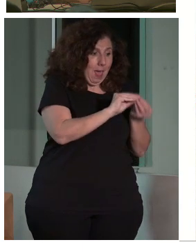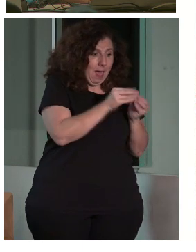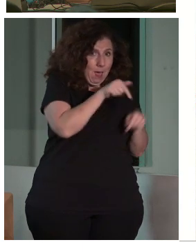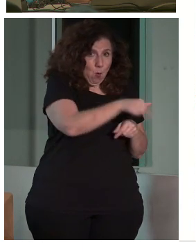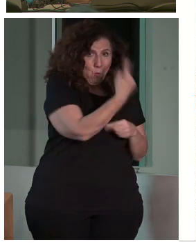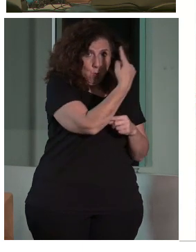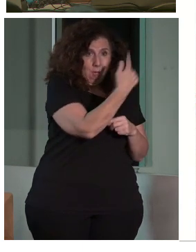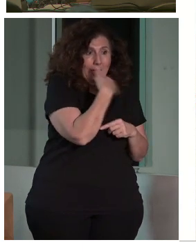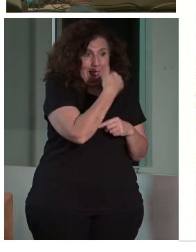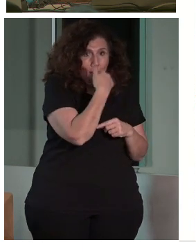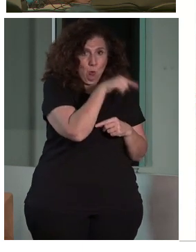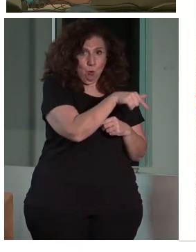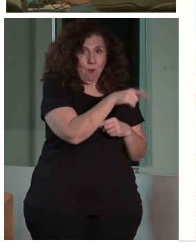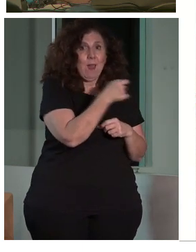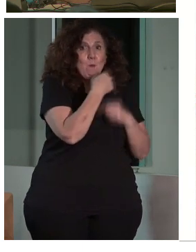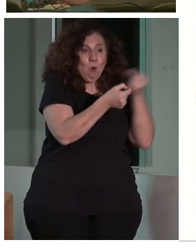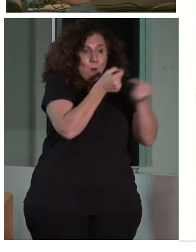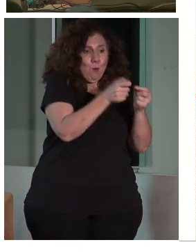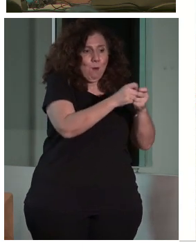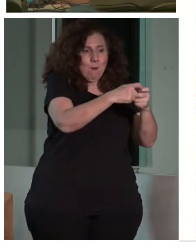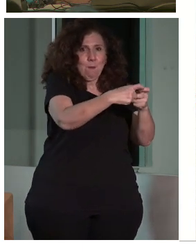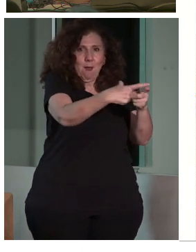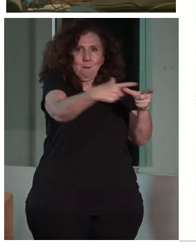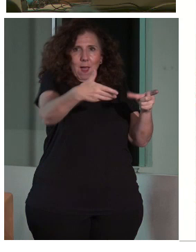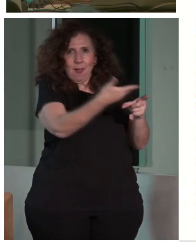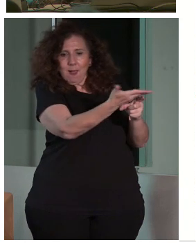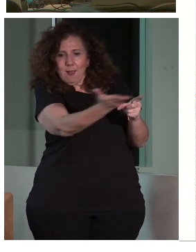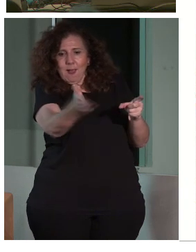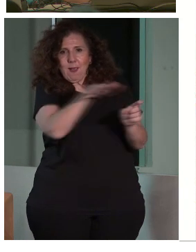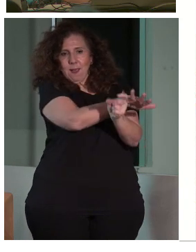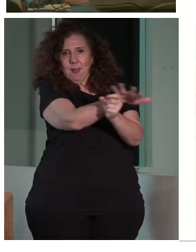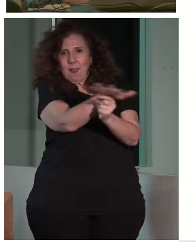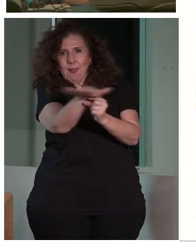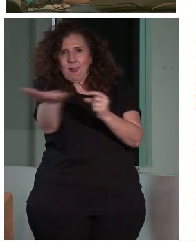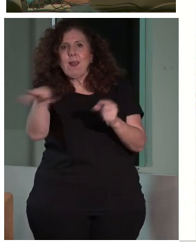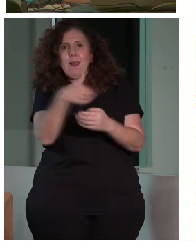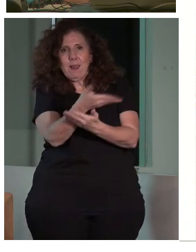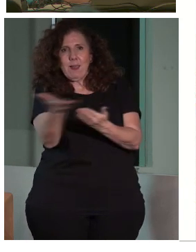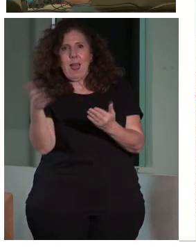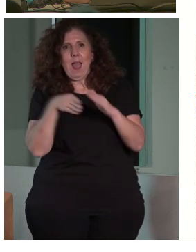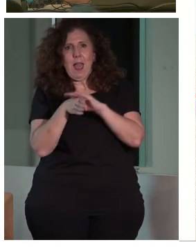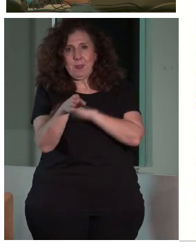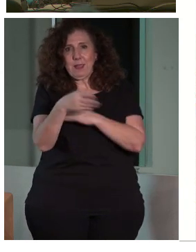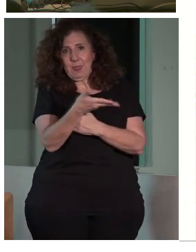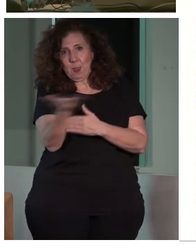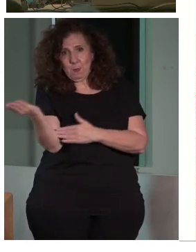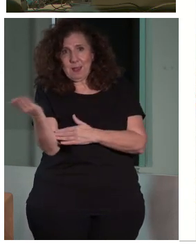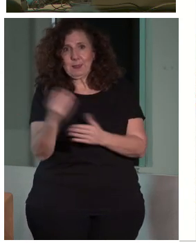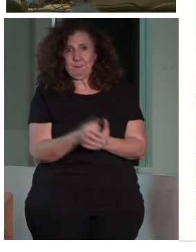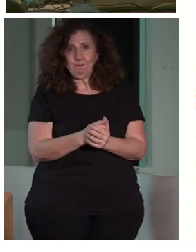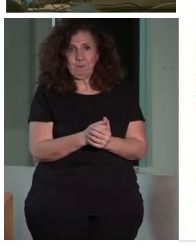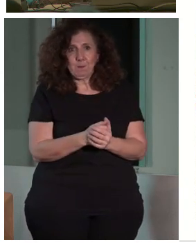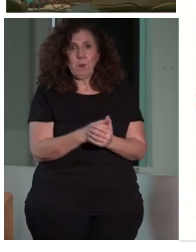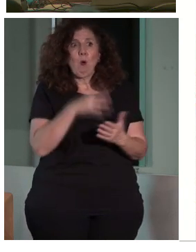seguro que va a empujar a la accesibilidad de lo demás y en otro momento te vas a tener que plantear la accesibilidad de lo demás.